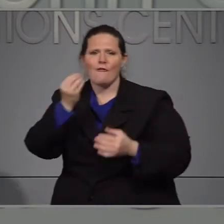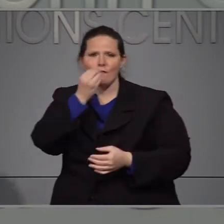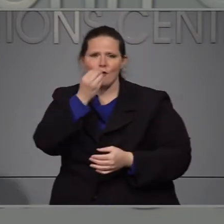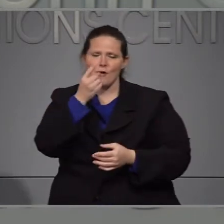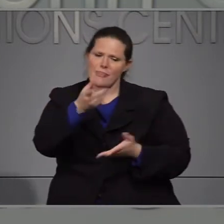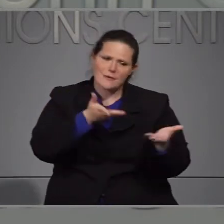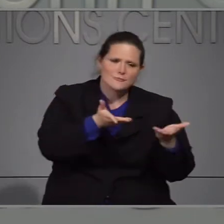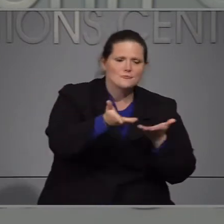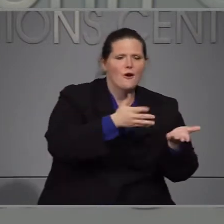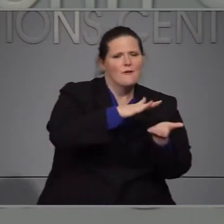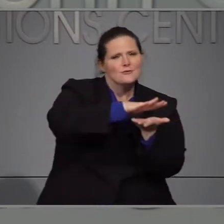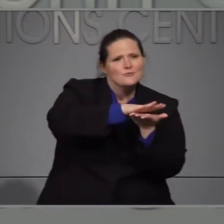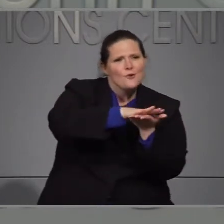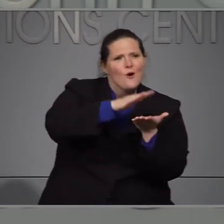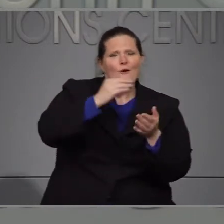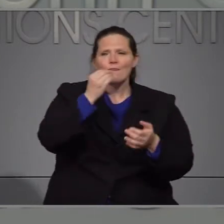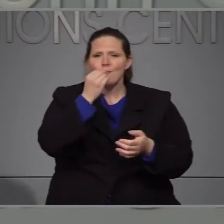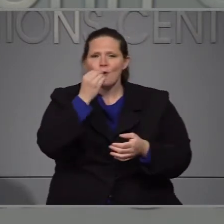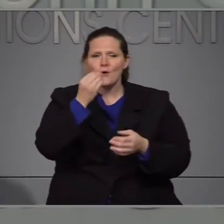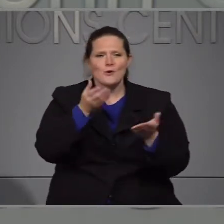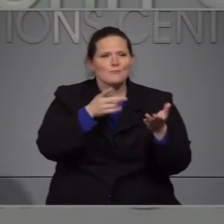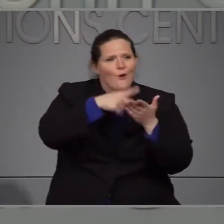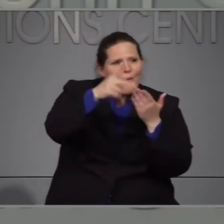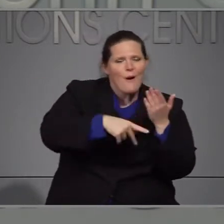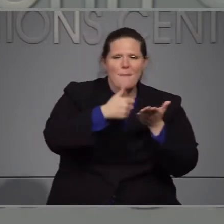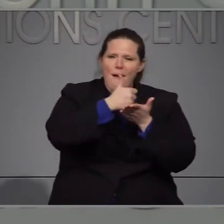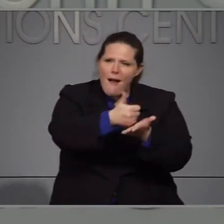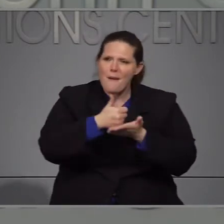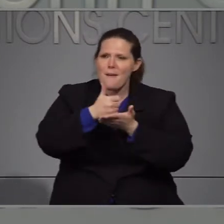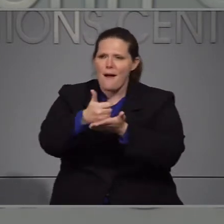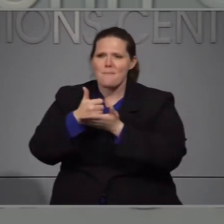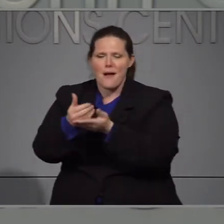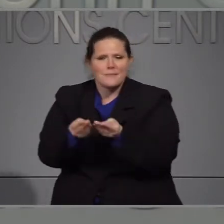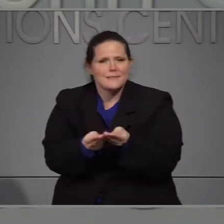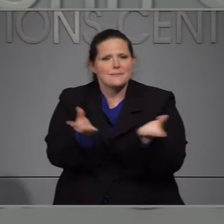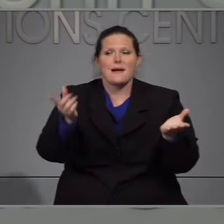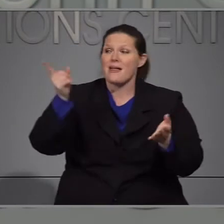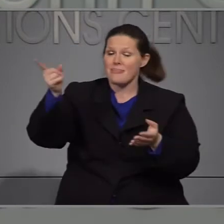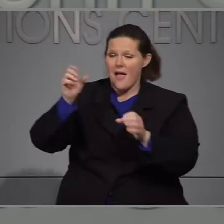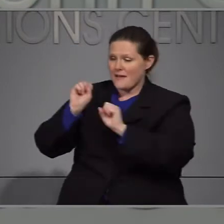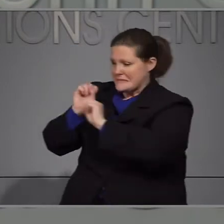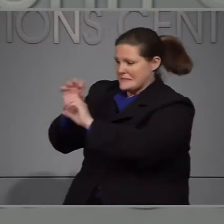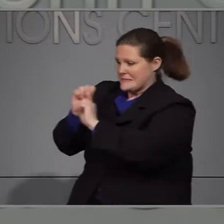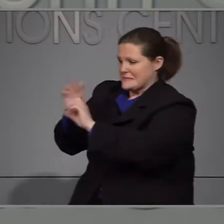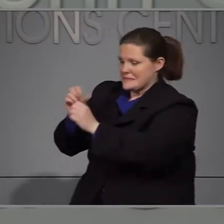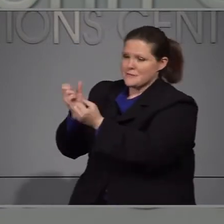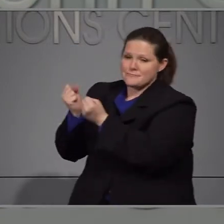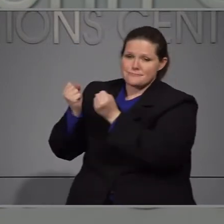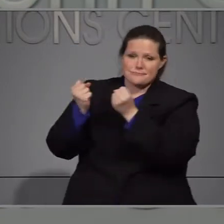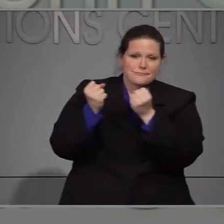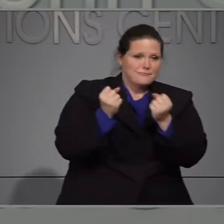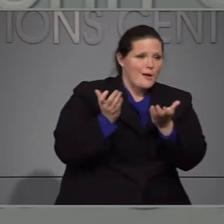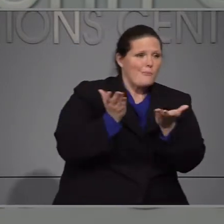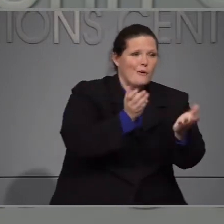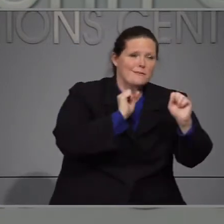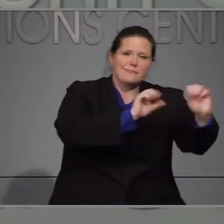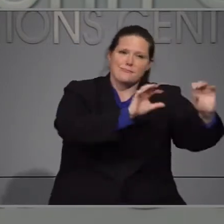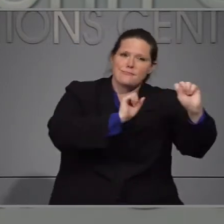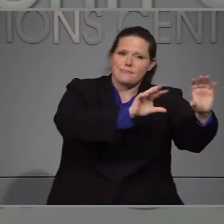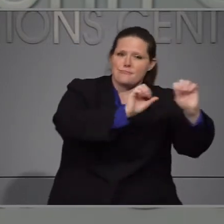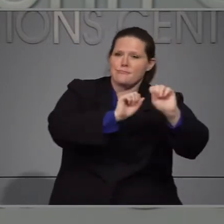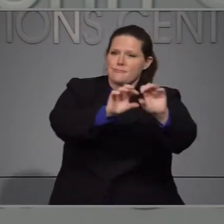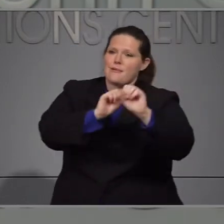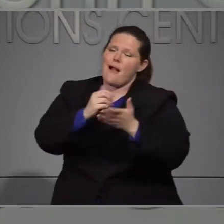distribución y también han distribuido alimentos en apoyo a los programas de nutrición escolares ellos han ayudado a recibir